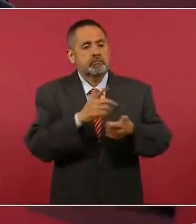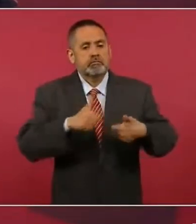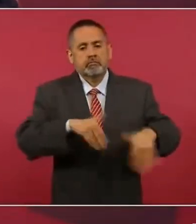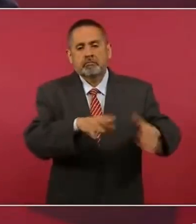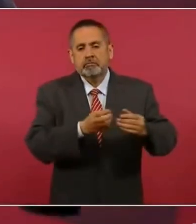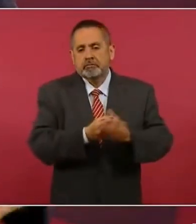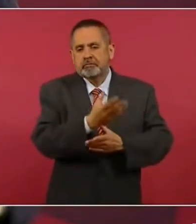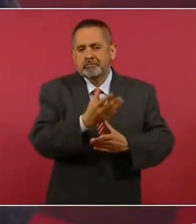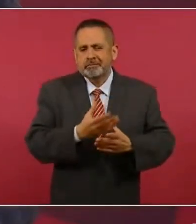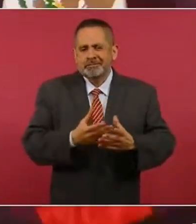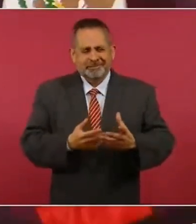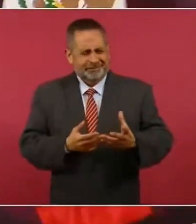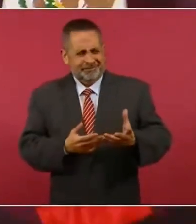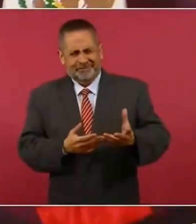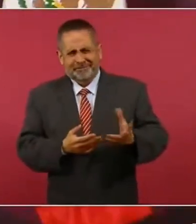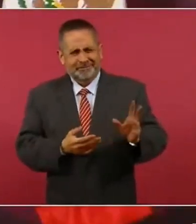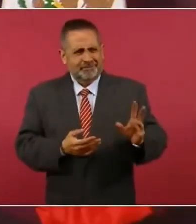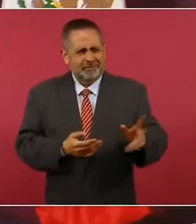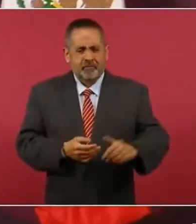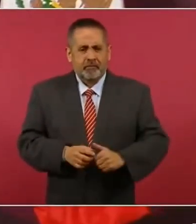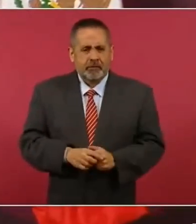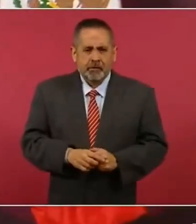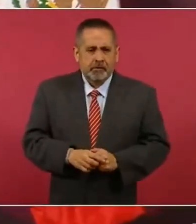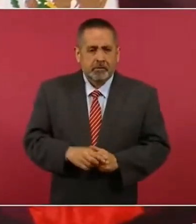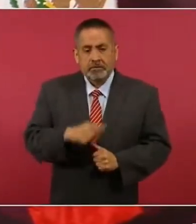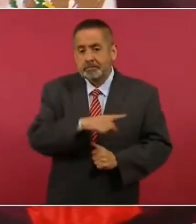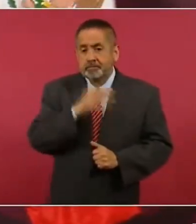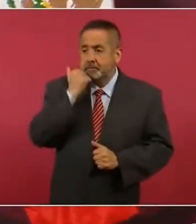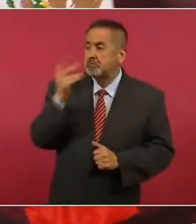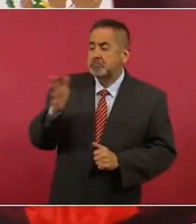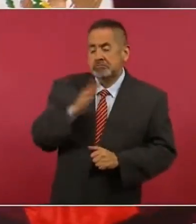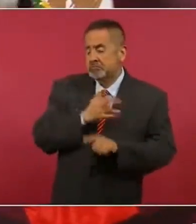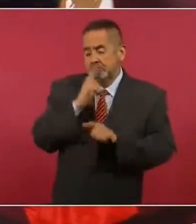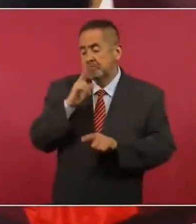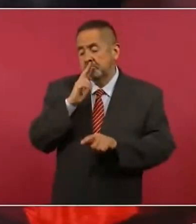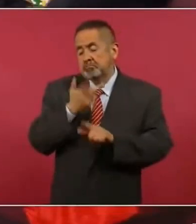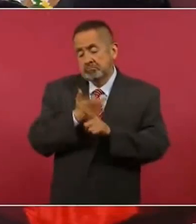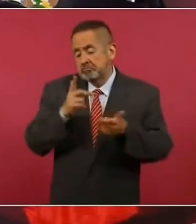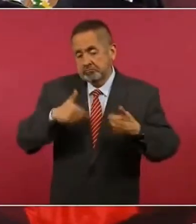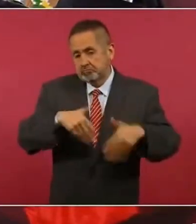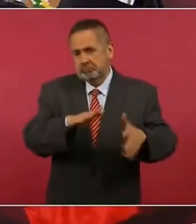pedir su liberación.